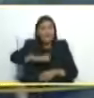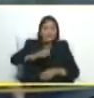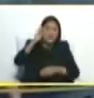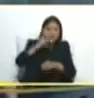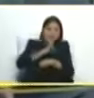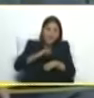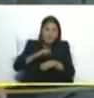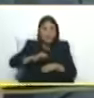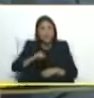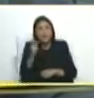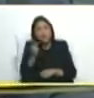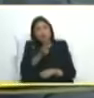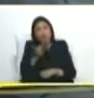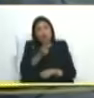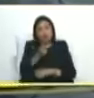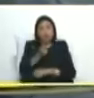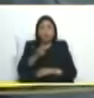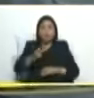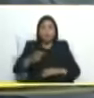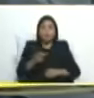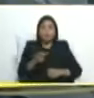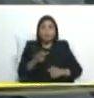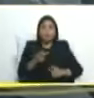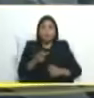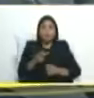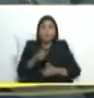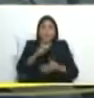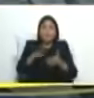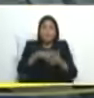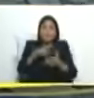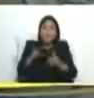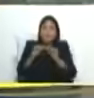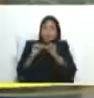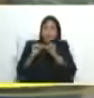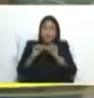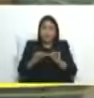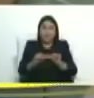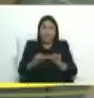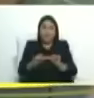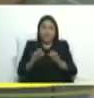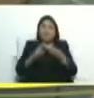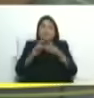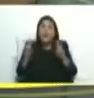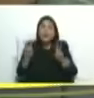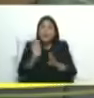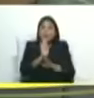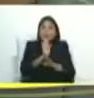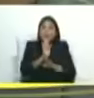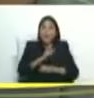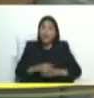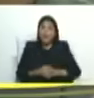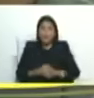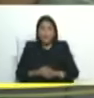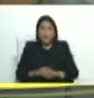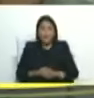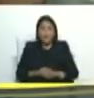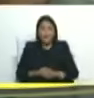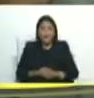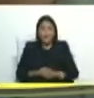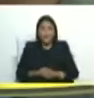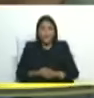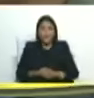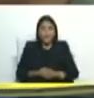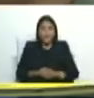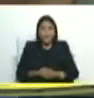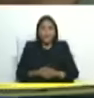en un plan permanente de paz y seguridad un